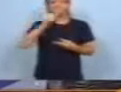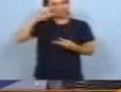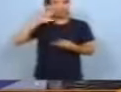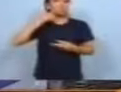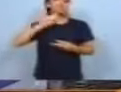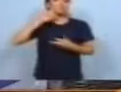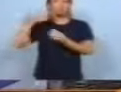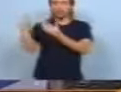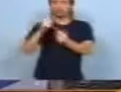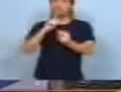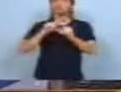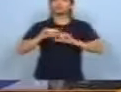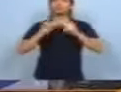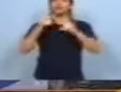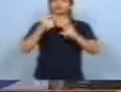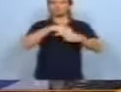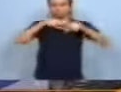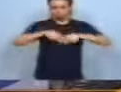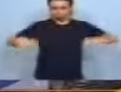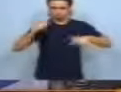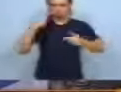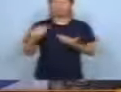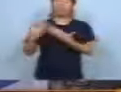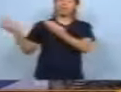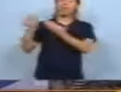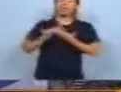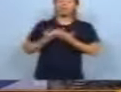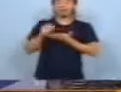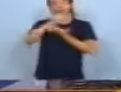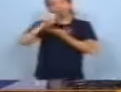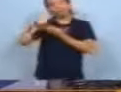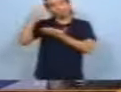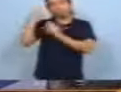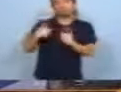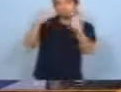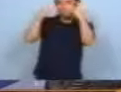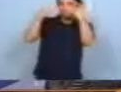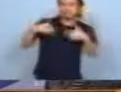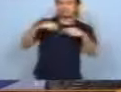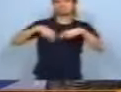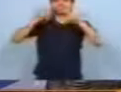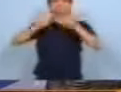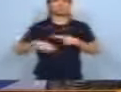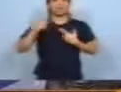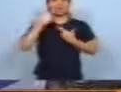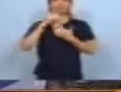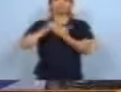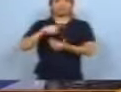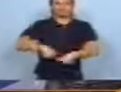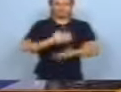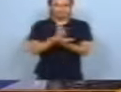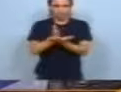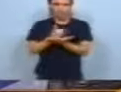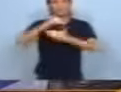Todos ellos tuiteando en arroba BDL, Víctor Hugo. Le vamos a pedir que escriban, obviamente, todas sus consideraciones, obviamente, sobre el programa